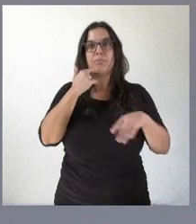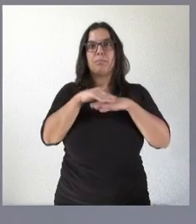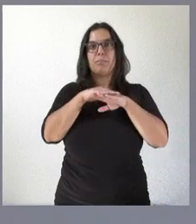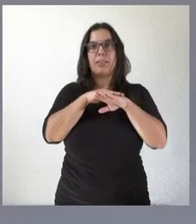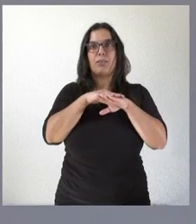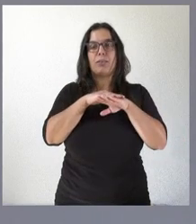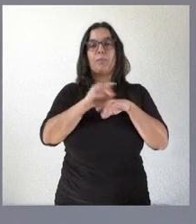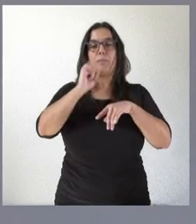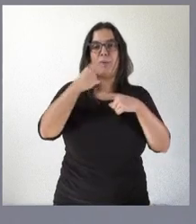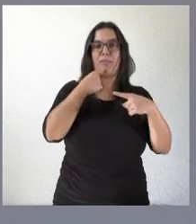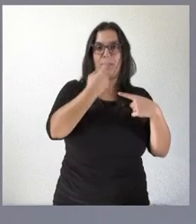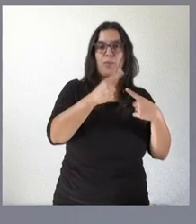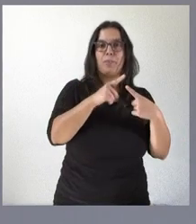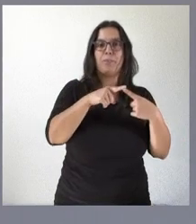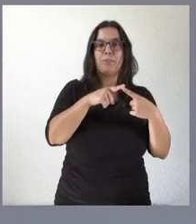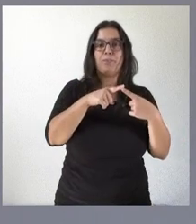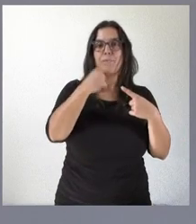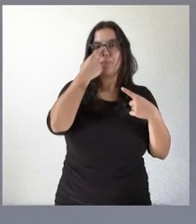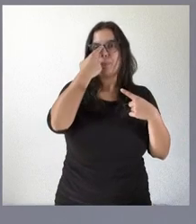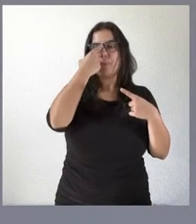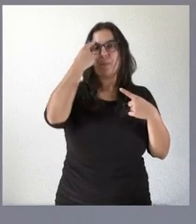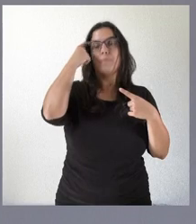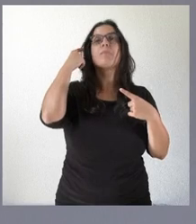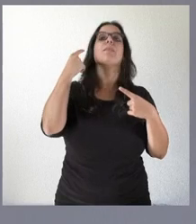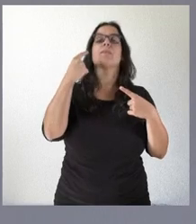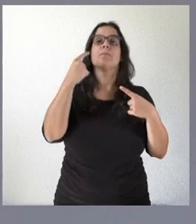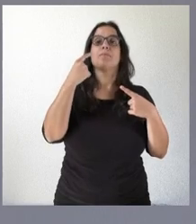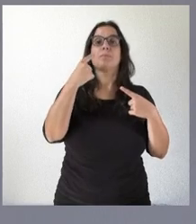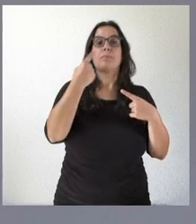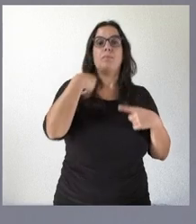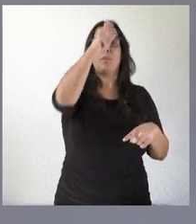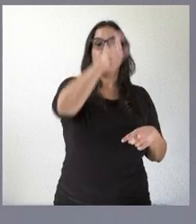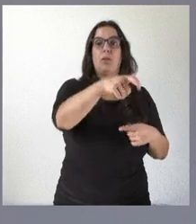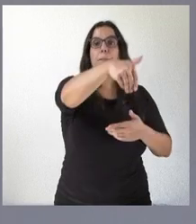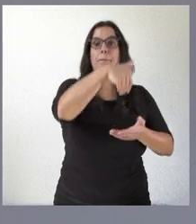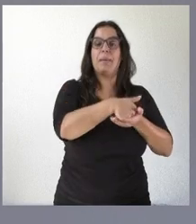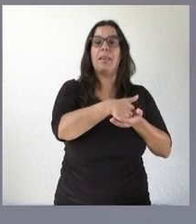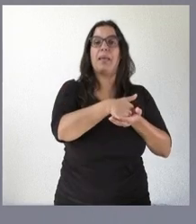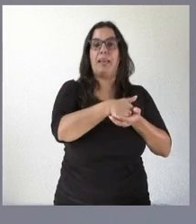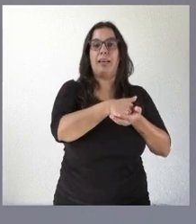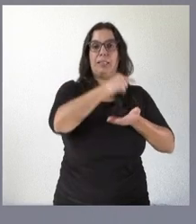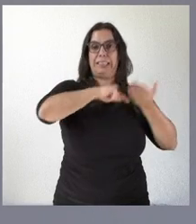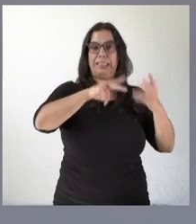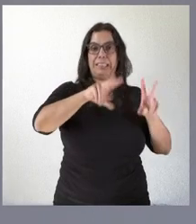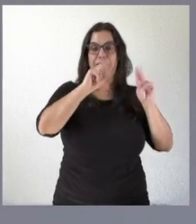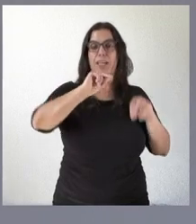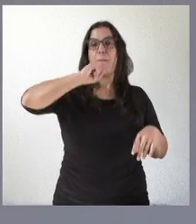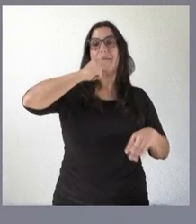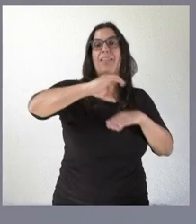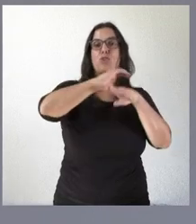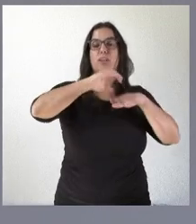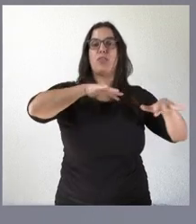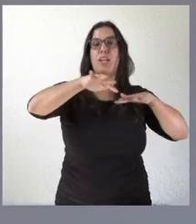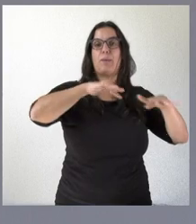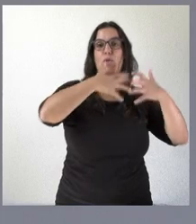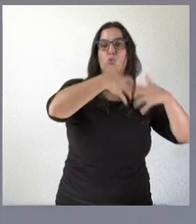comunicado, por un lado, el cese a petición propia del viceconsejero de la Administración Industrial